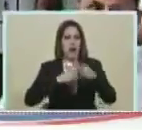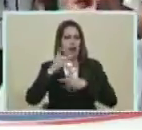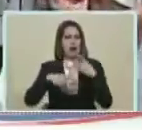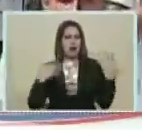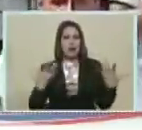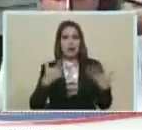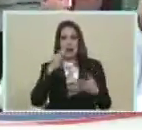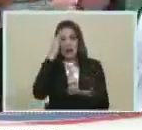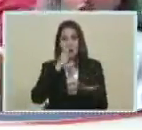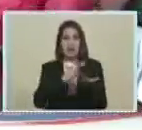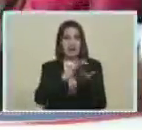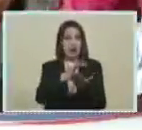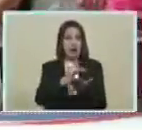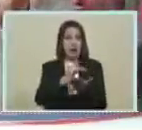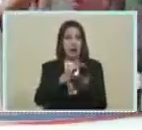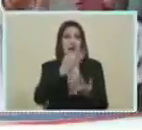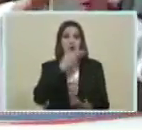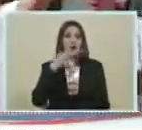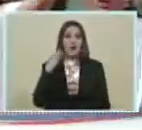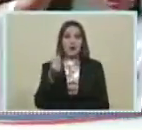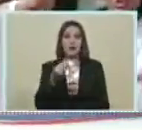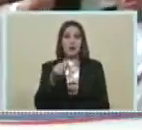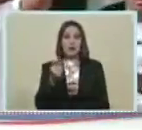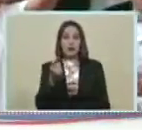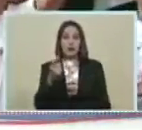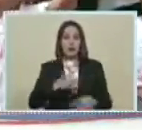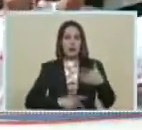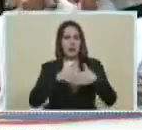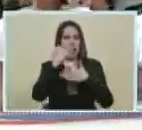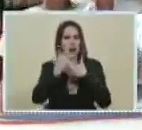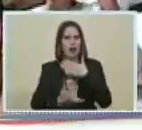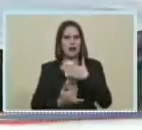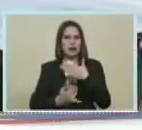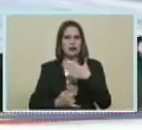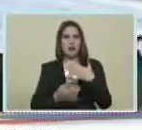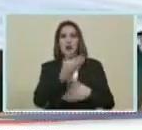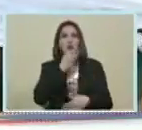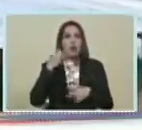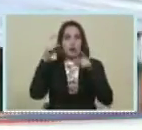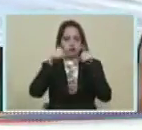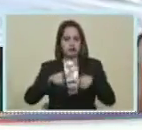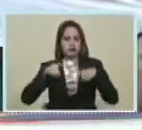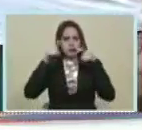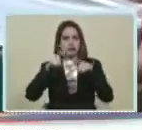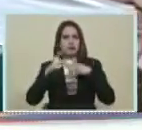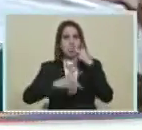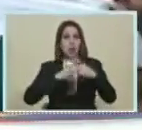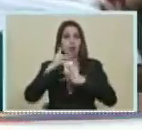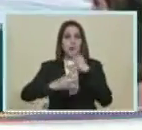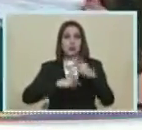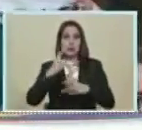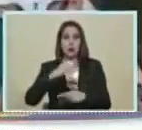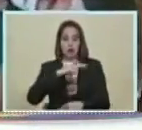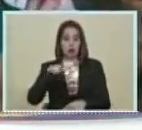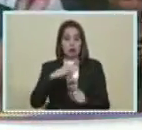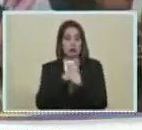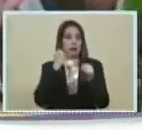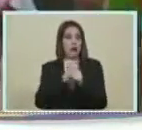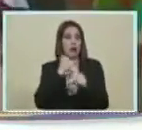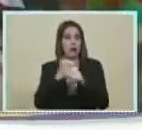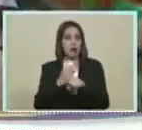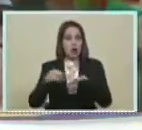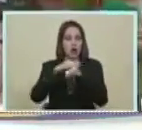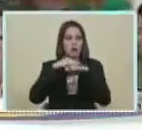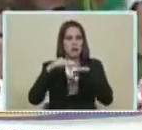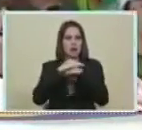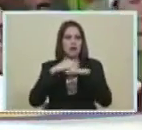Muchísima esperanza Y así la juventud Es el Plan Chamba Juvenil Agrícola Productivo Lo estamos trabajando Con el Ministro